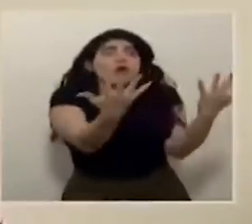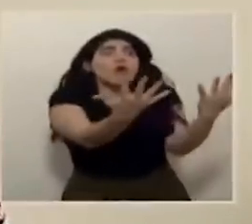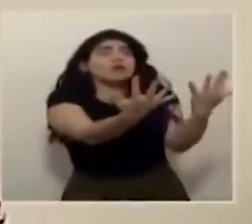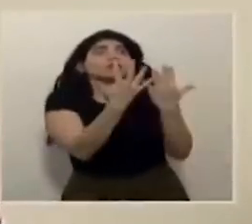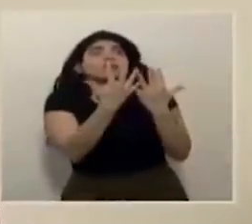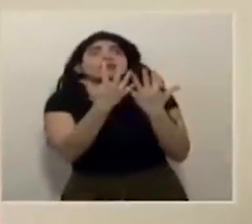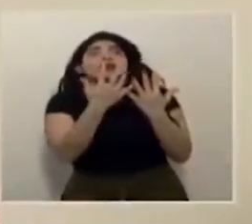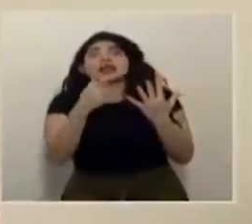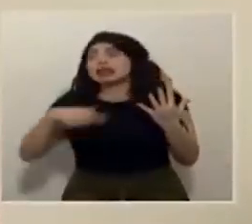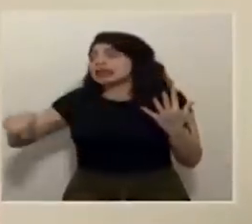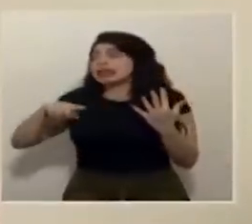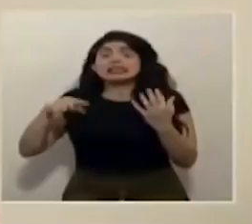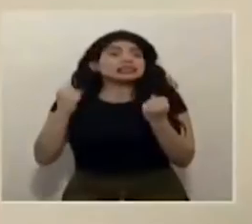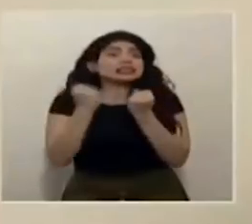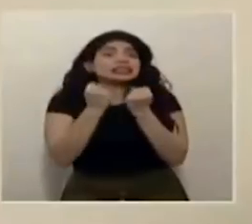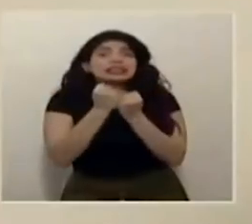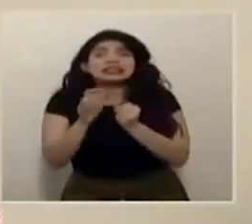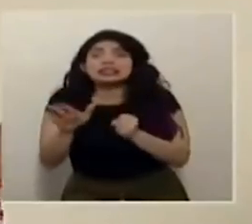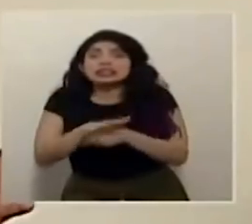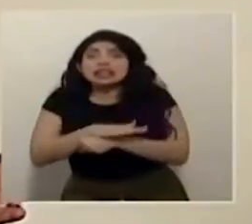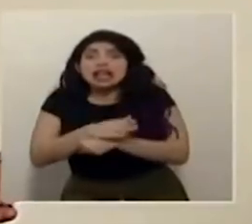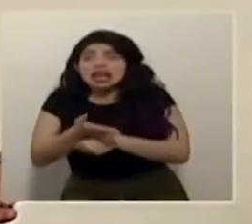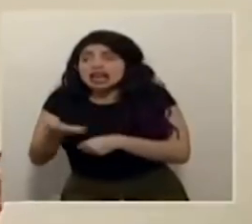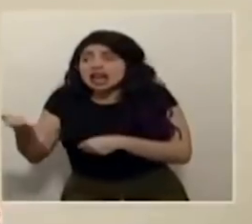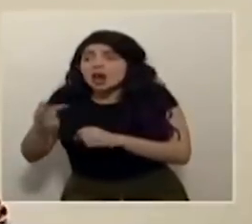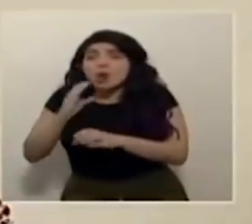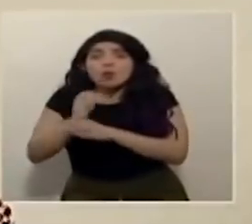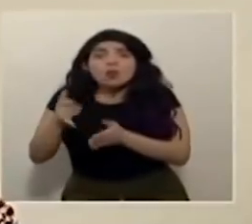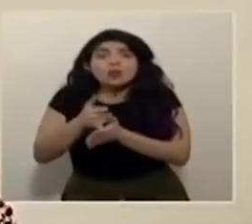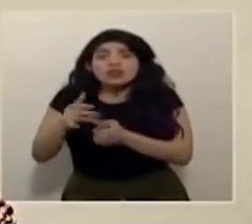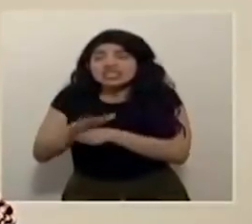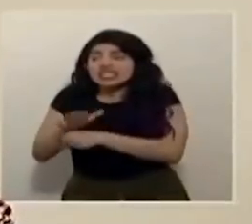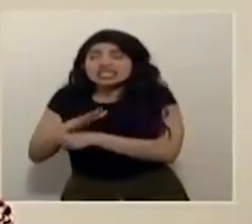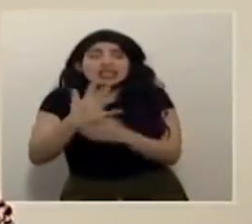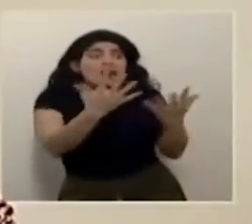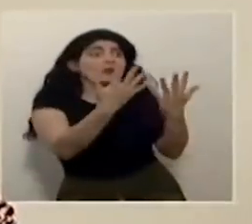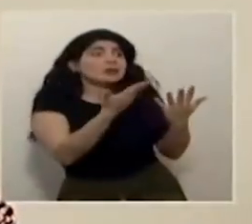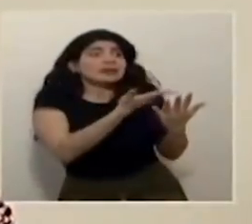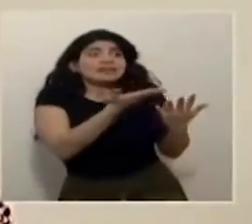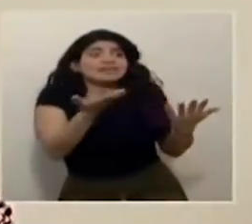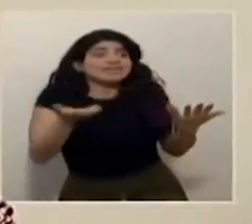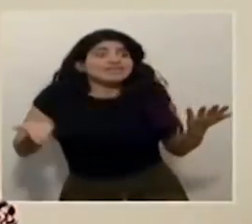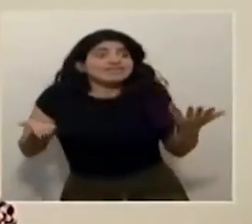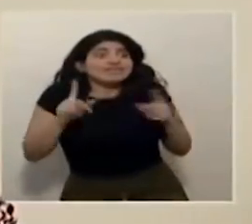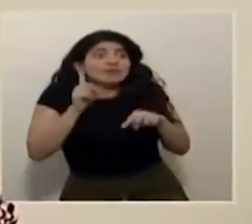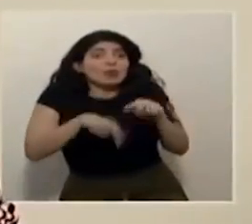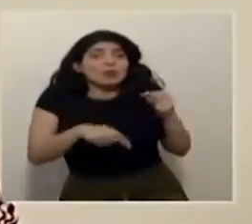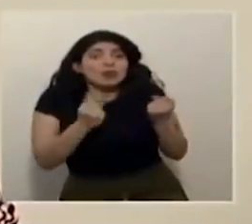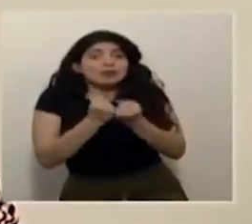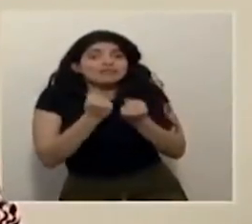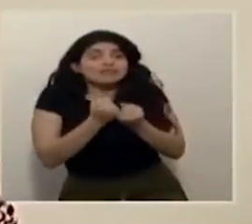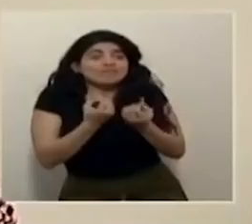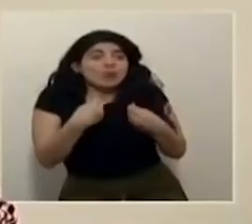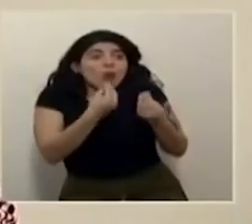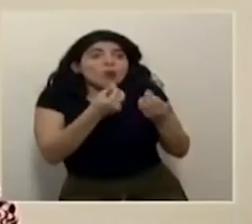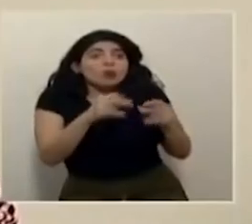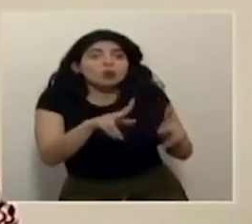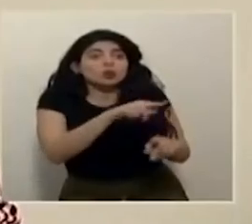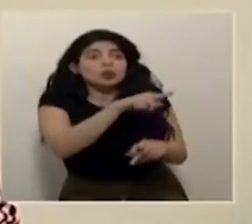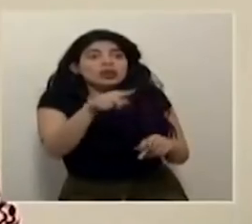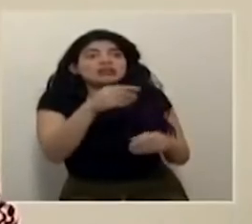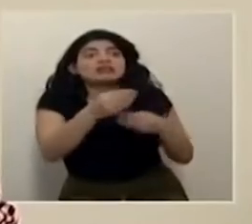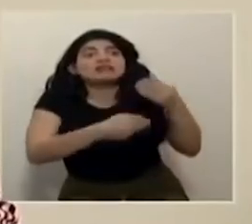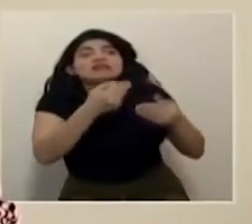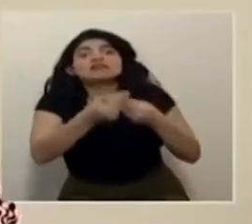personas y las unidades de cuidados intensivos, todas llenas, todas lamentablemente no van a tener oportunidad de poder salir adelante